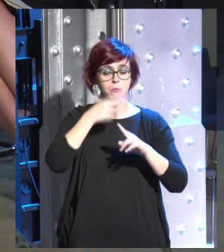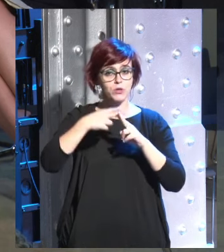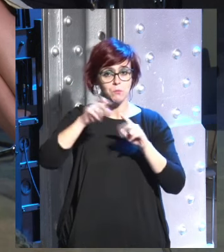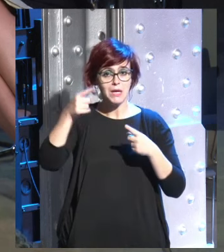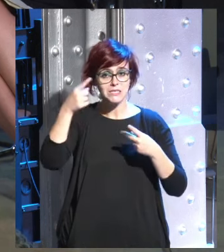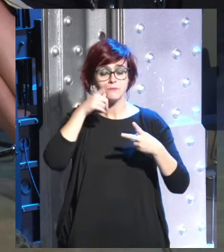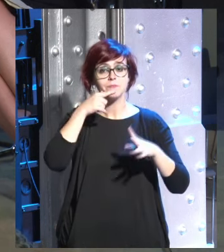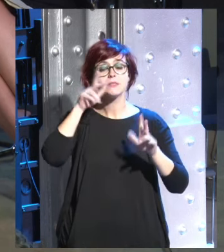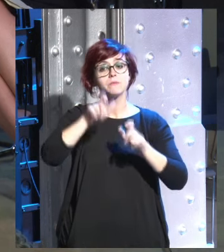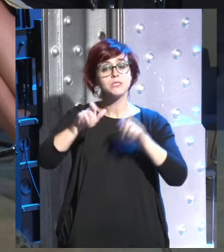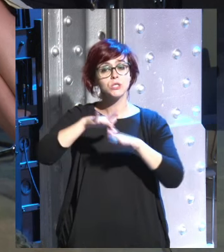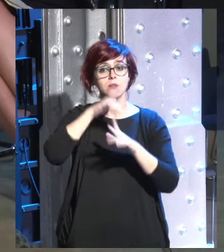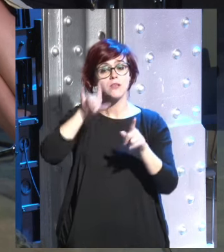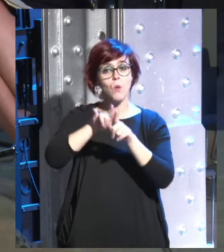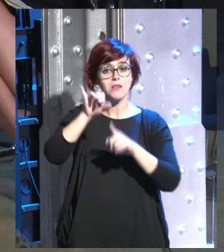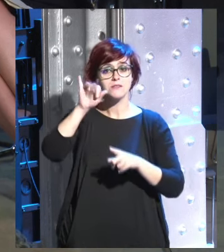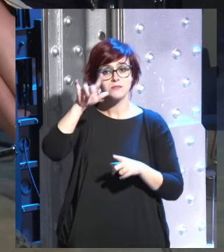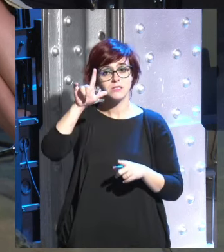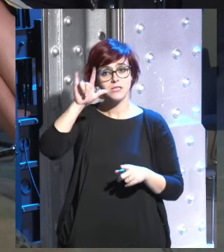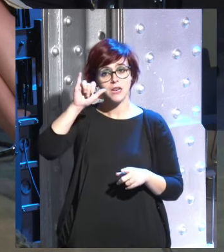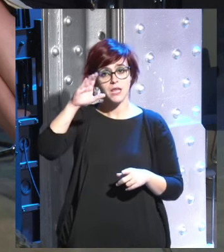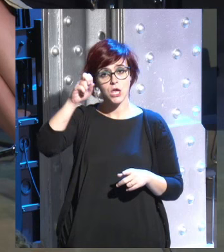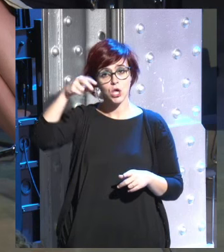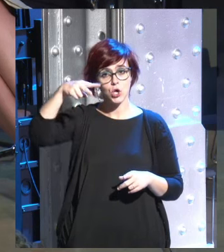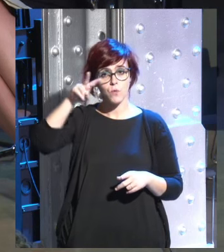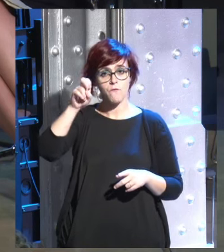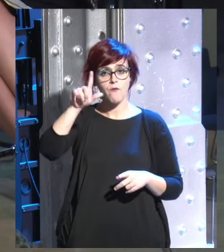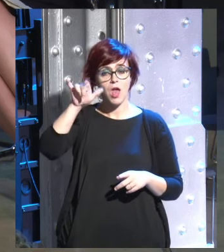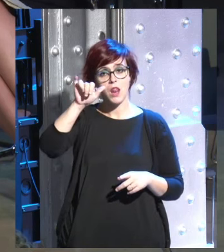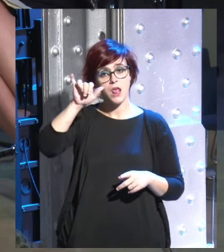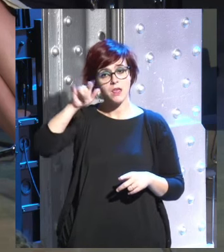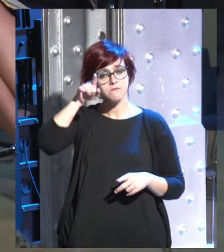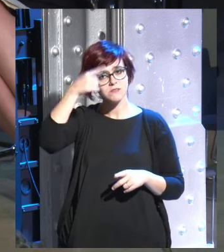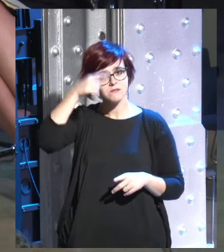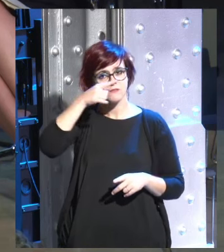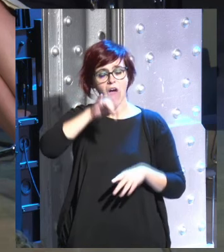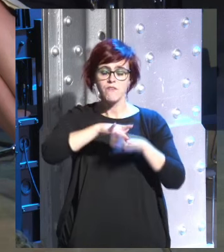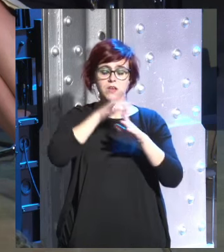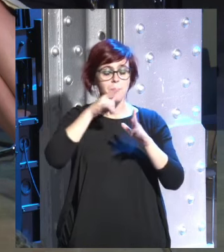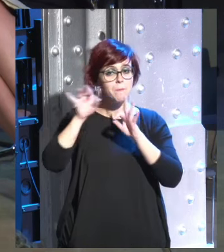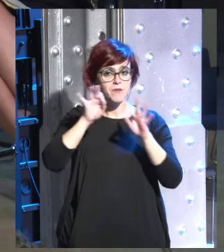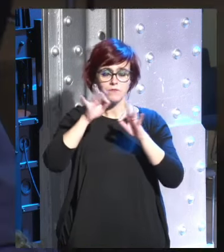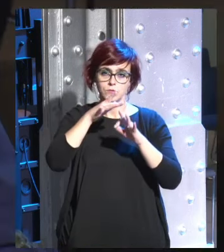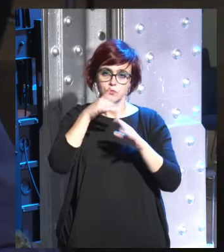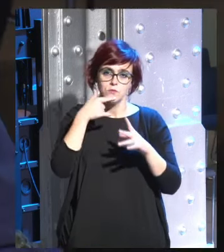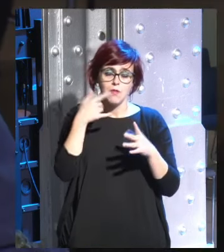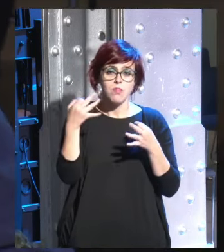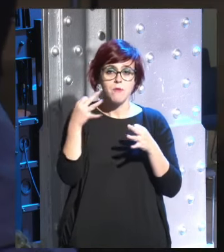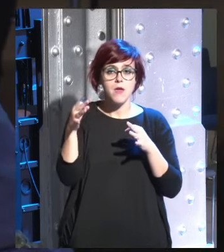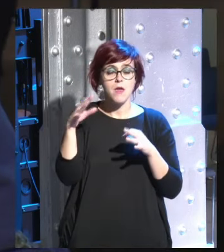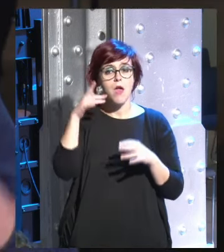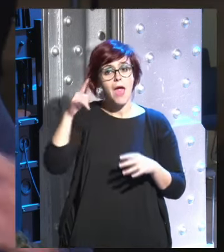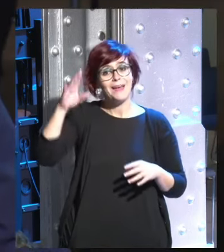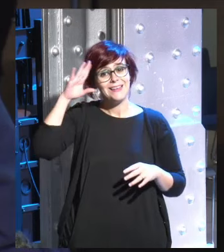las personas que trabajan en Silicon Valley son conscientes del maravilloso desarrollo de esa inteligencia